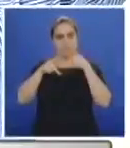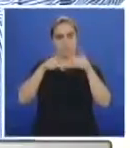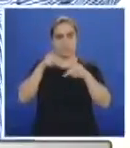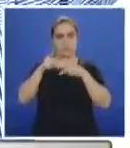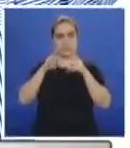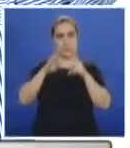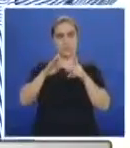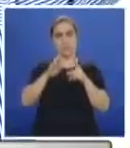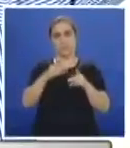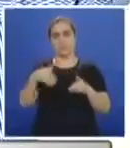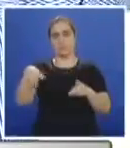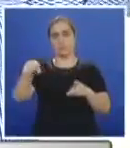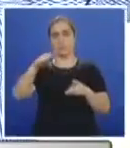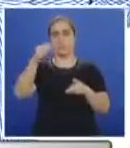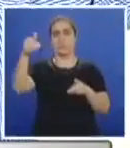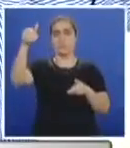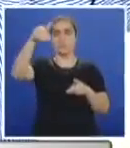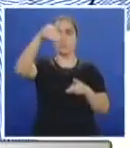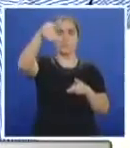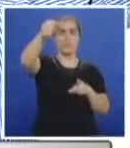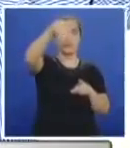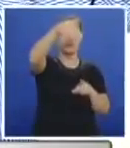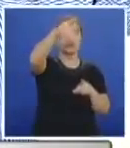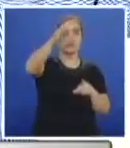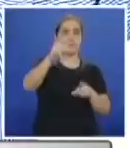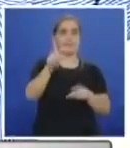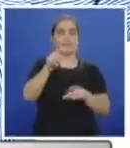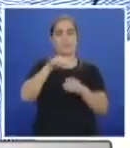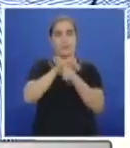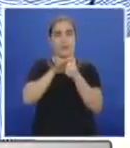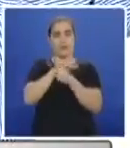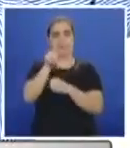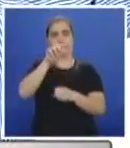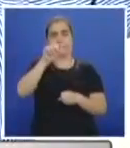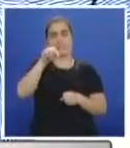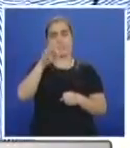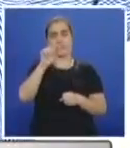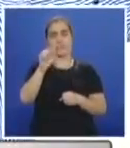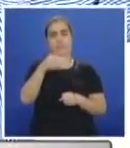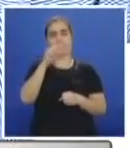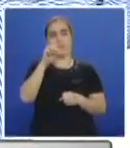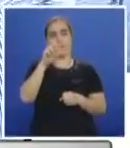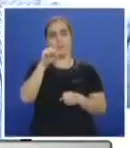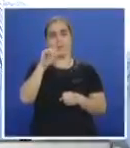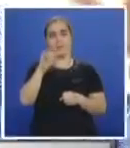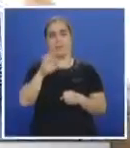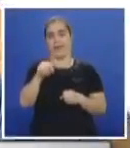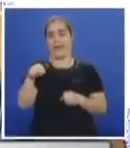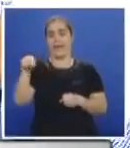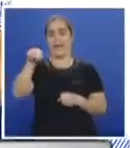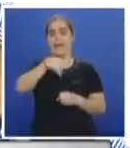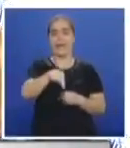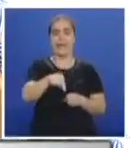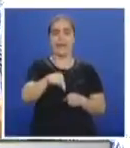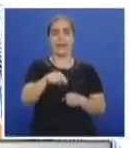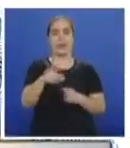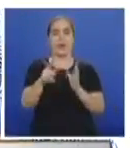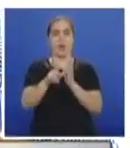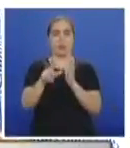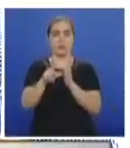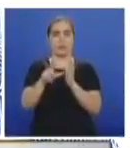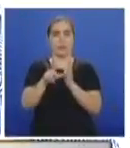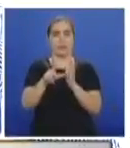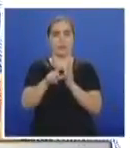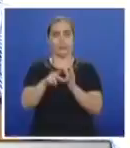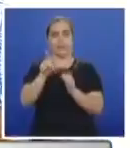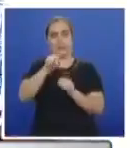vía de Santa Mónica Alta, y van a salir prácticamente al hotel de las residencias Estén. Entonces, es invitar a la